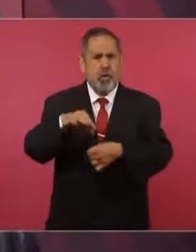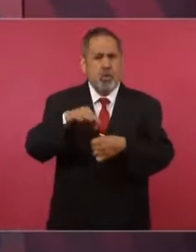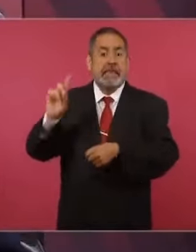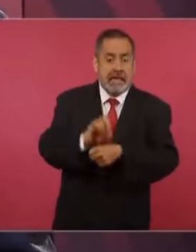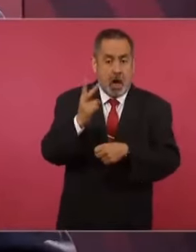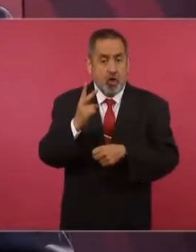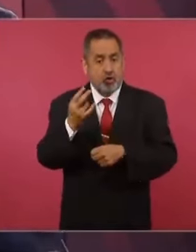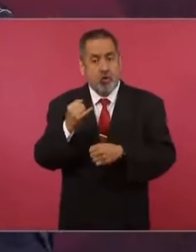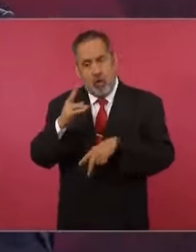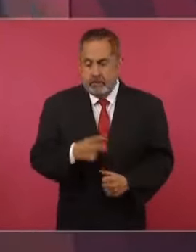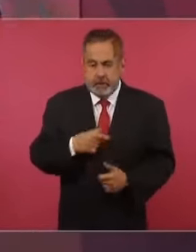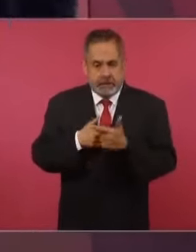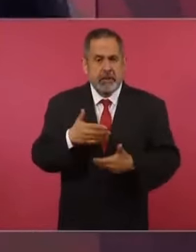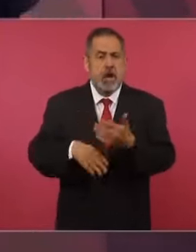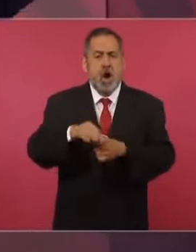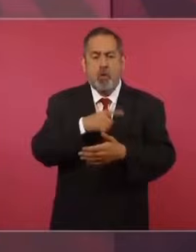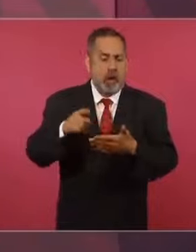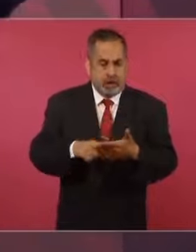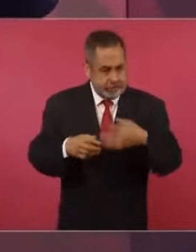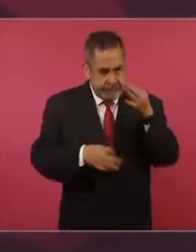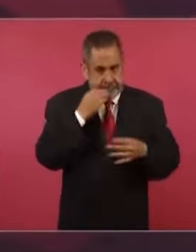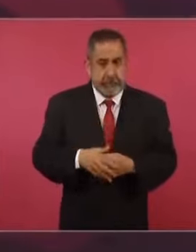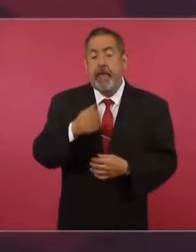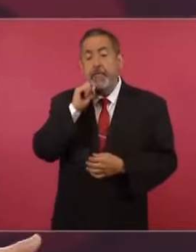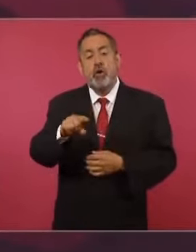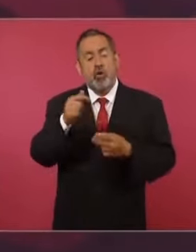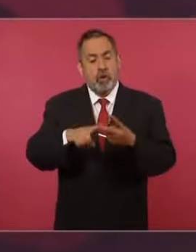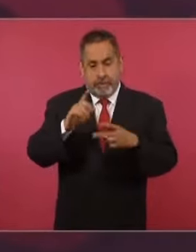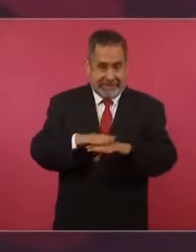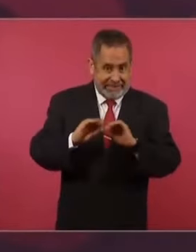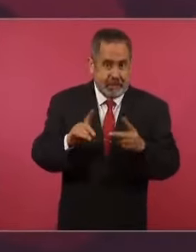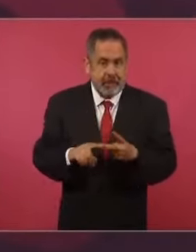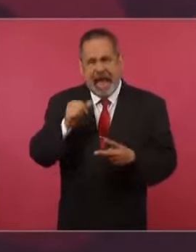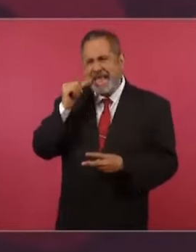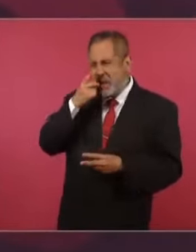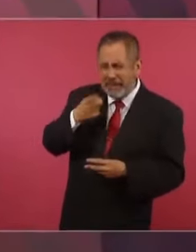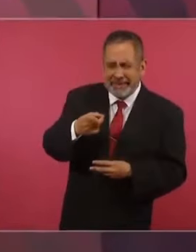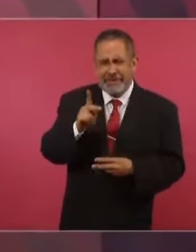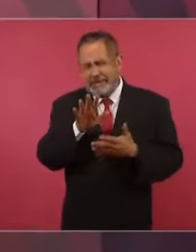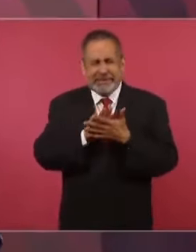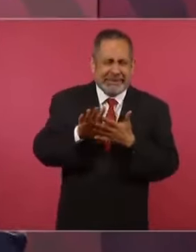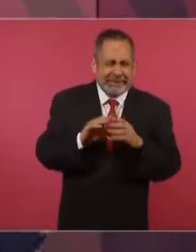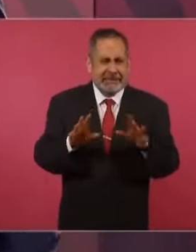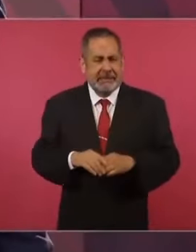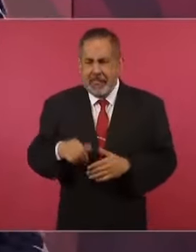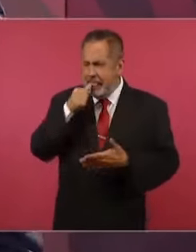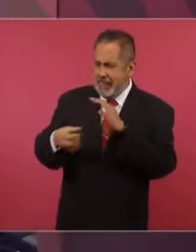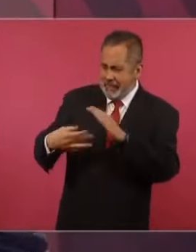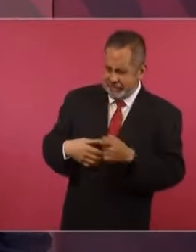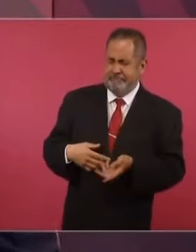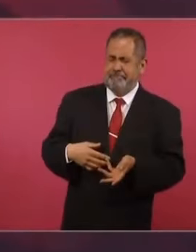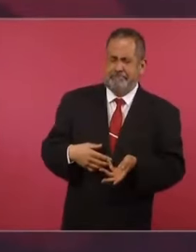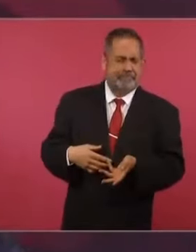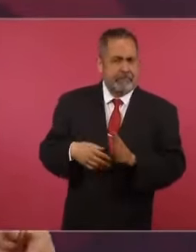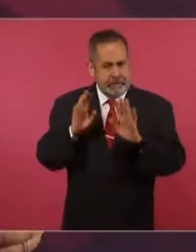salir a votar, todos a salir a votar. Lo otro de una vez también para que ya se entienda, porque ayer lo dije y me mandó una carta.